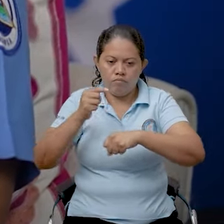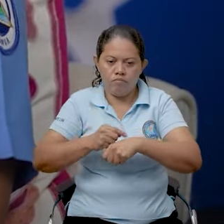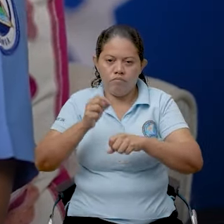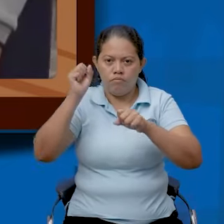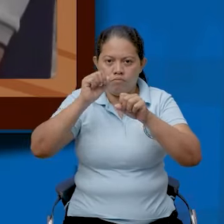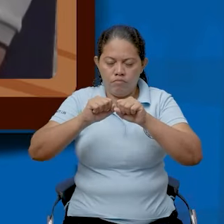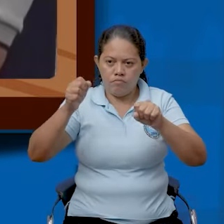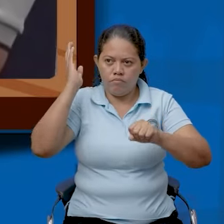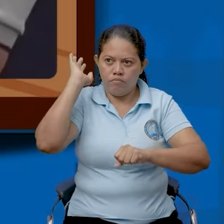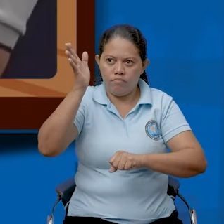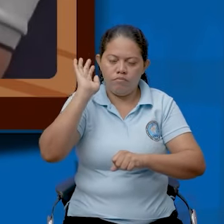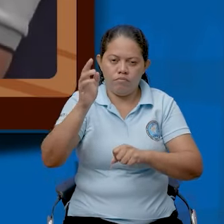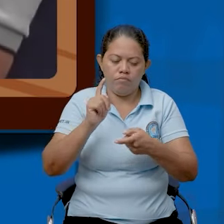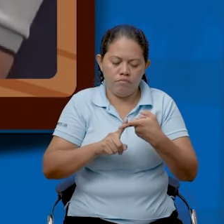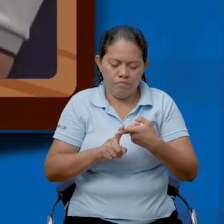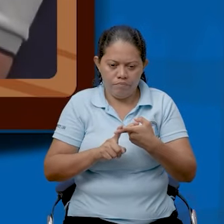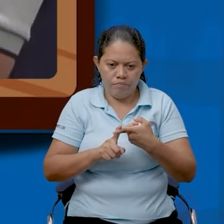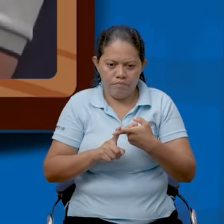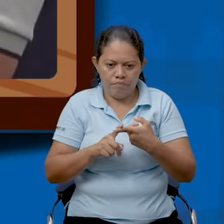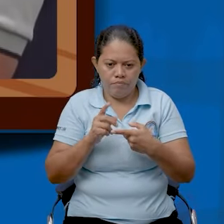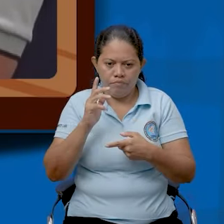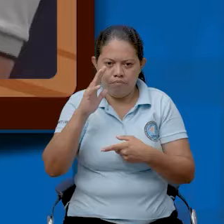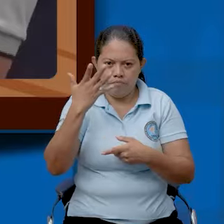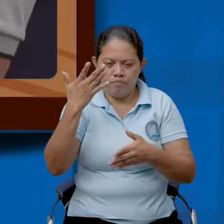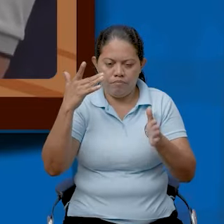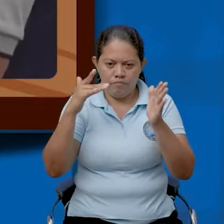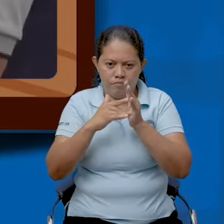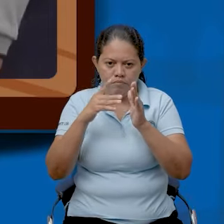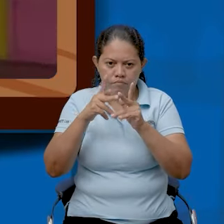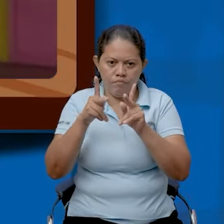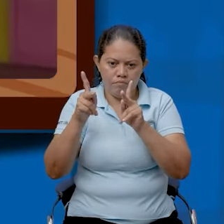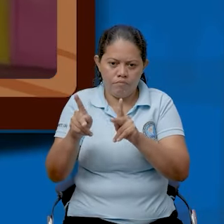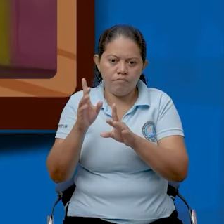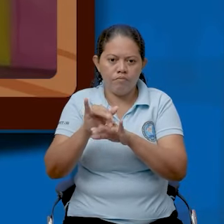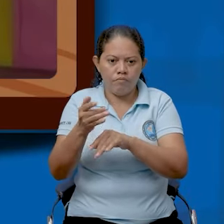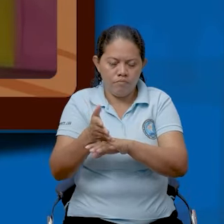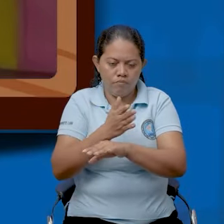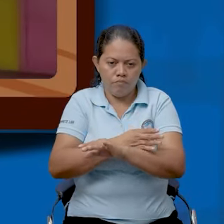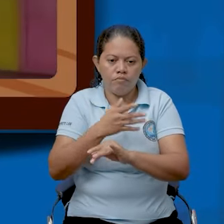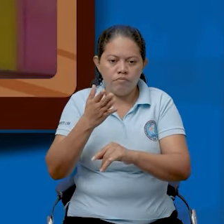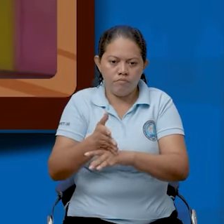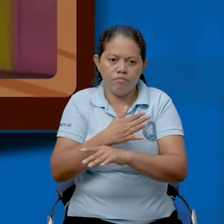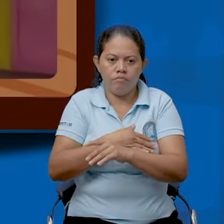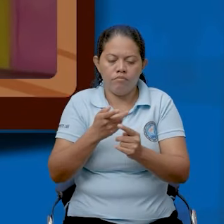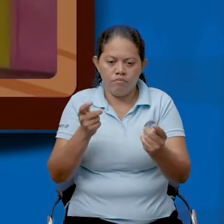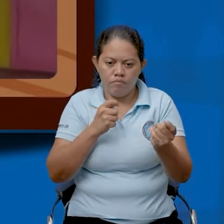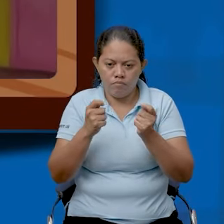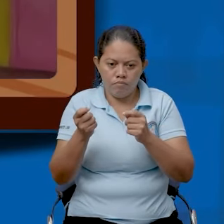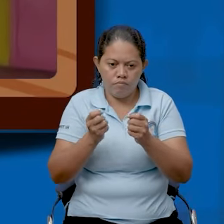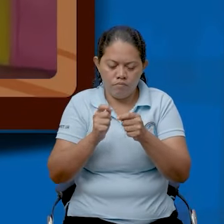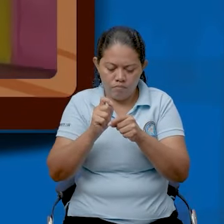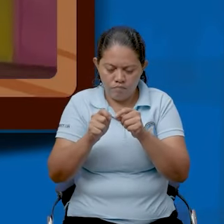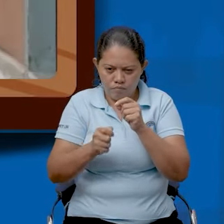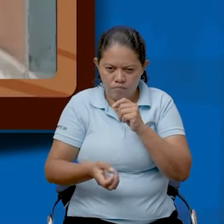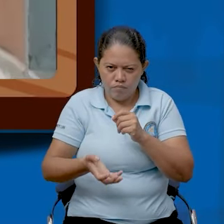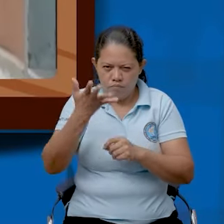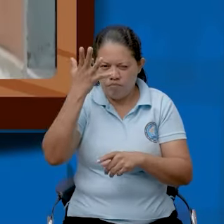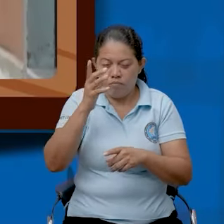hemos capacitado a 1.908 personas, que son los que van a manipular